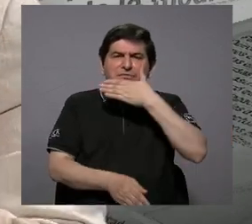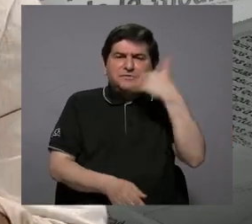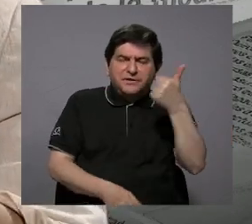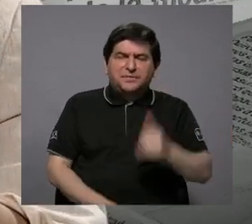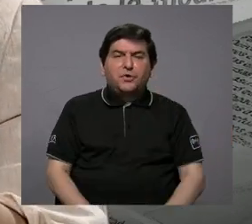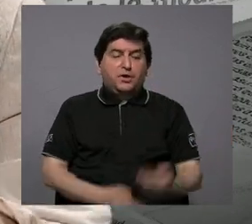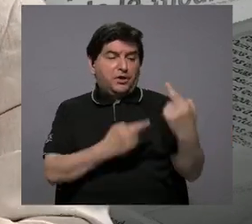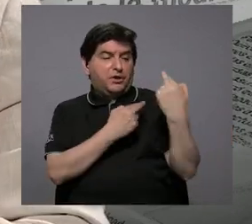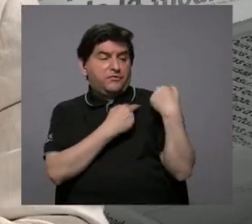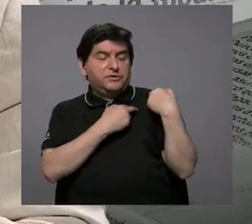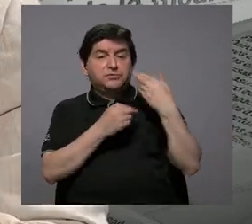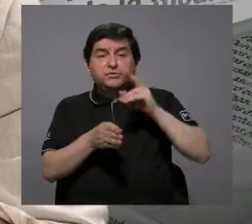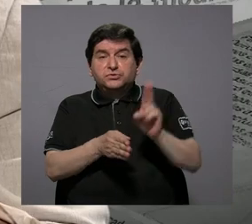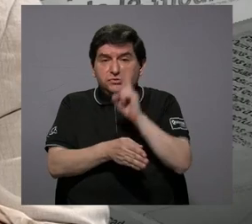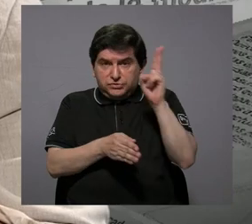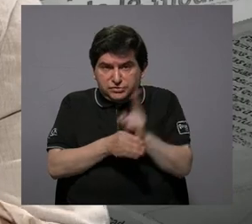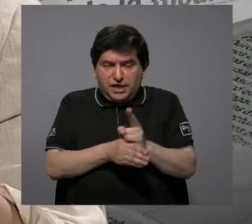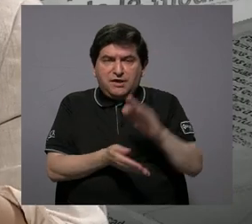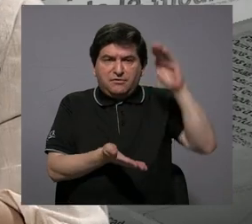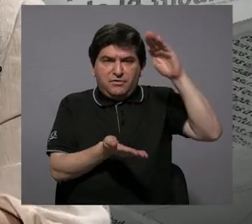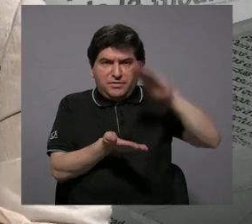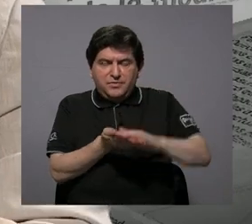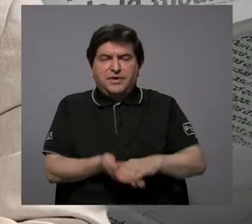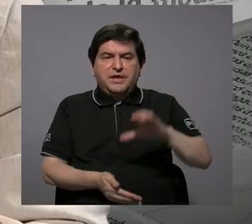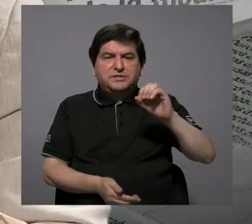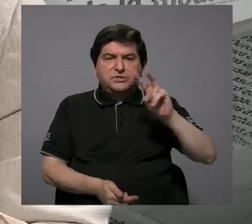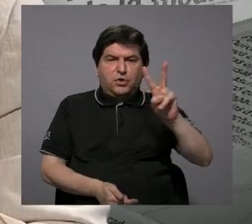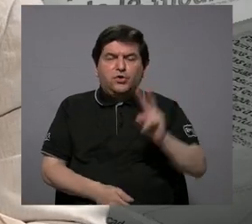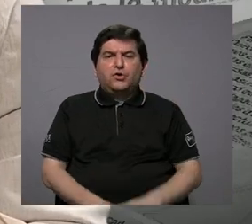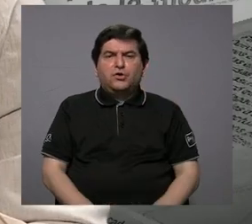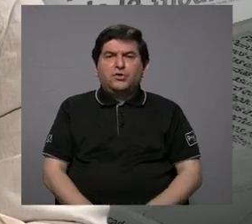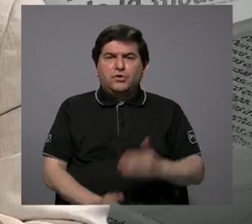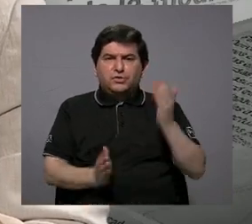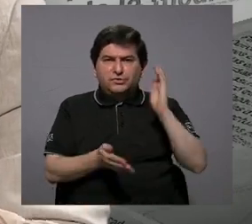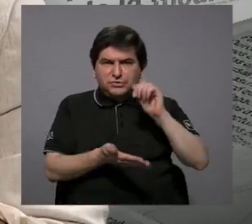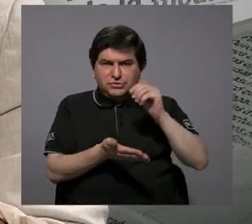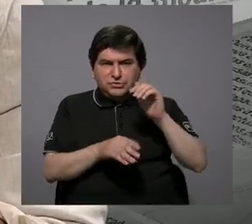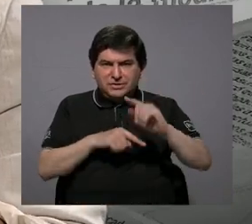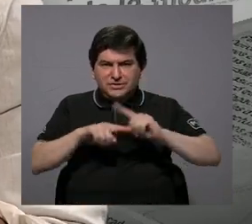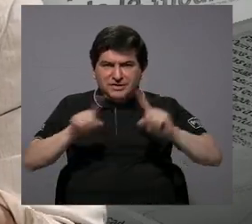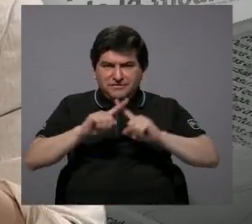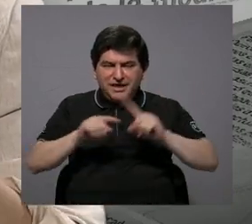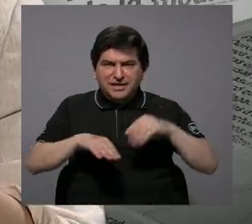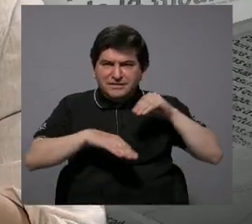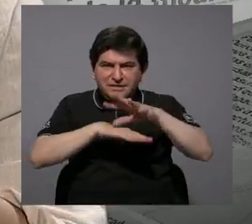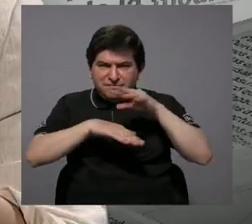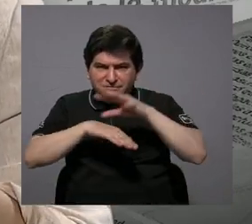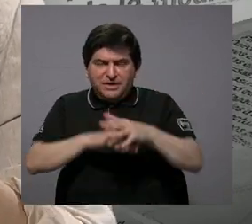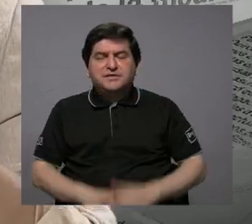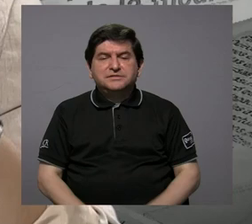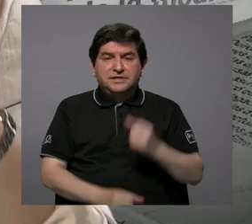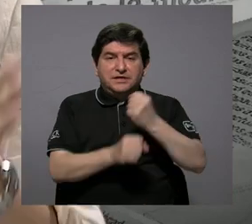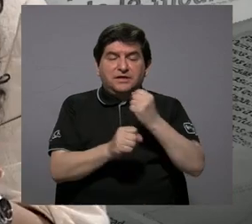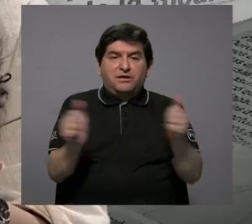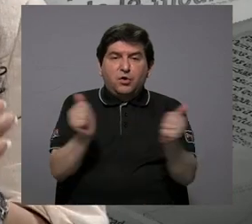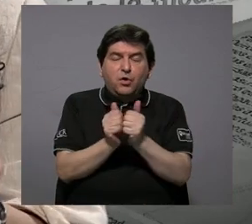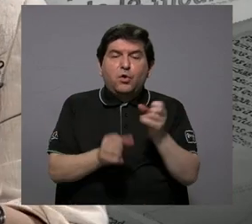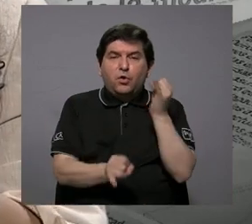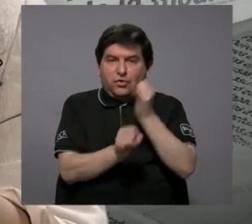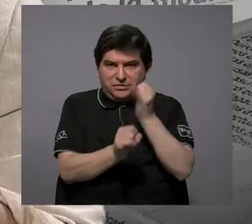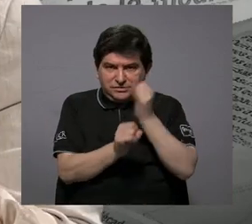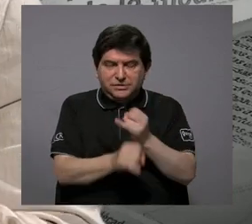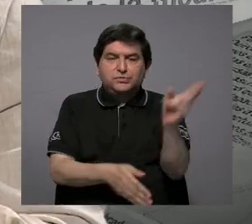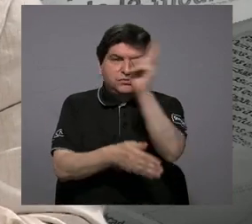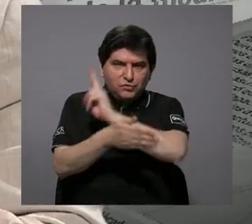ser más eficiente, ser más responsable con su consumo, reducir su huella de carbono y básicamente esto junto con el trabajo con las